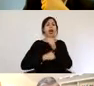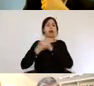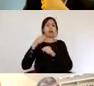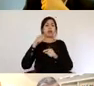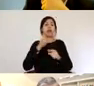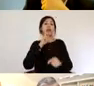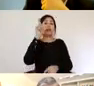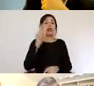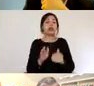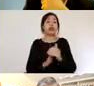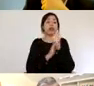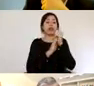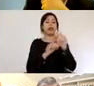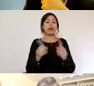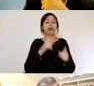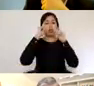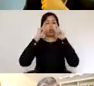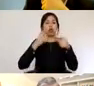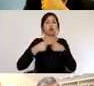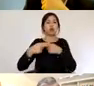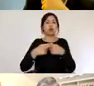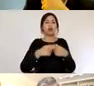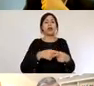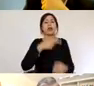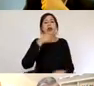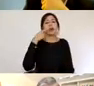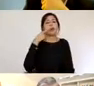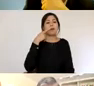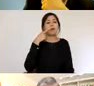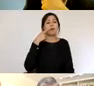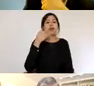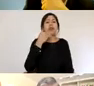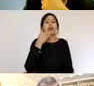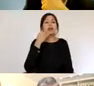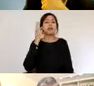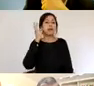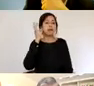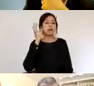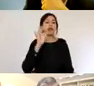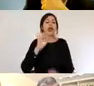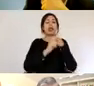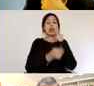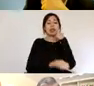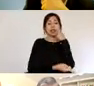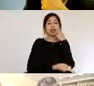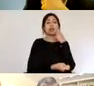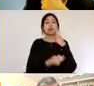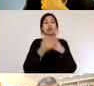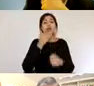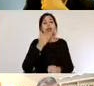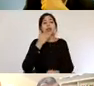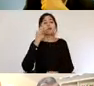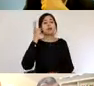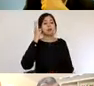Carbacho de Sociología de nuestra universidad Jimena Marcasolo de Derecho Catalina Droppelman también